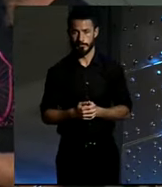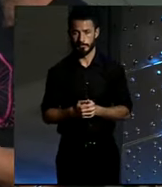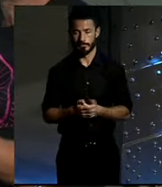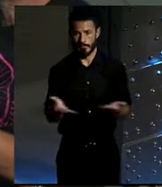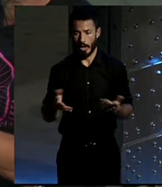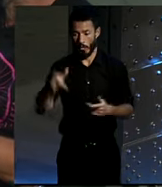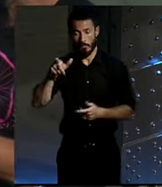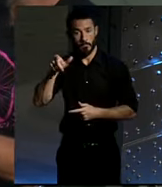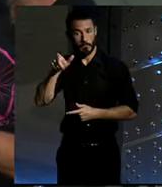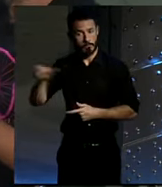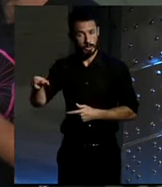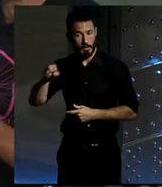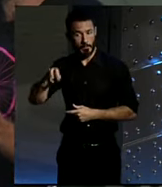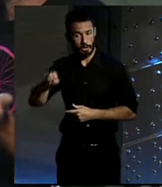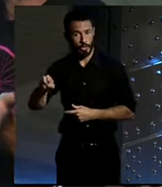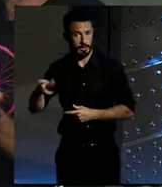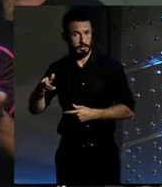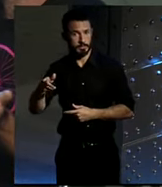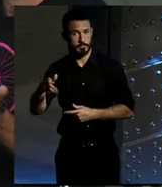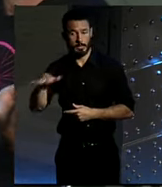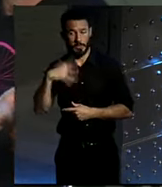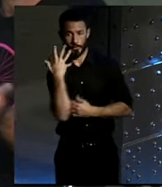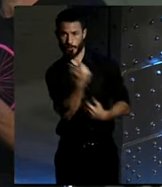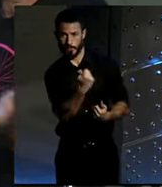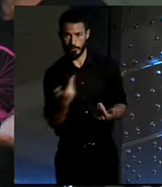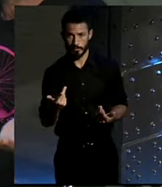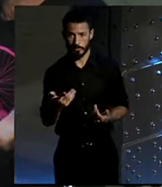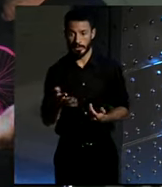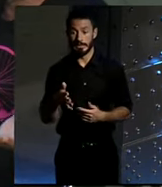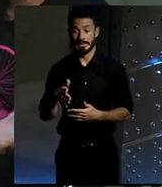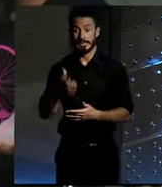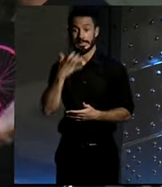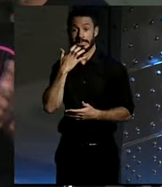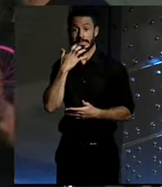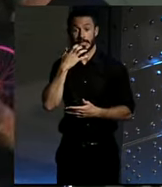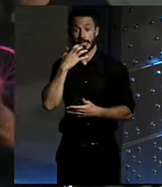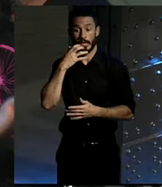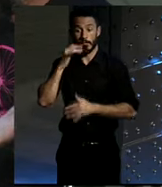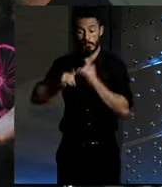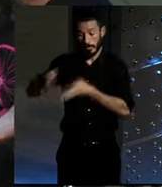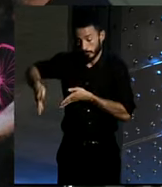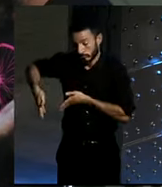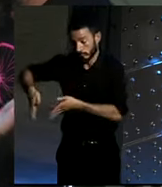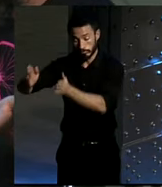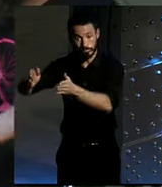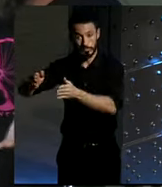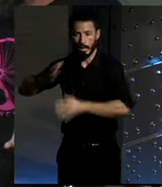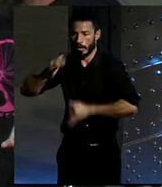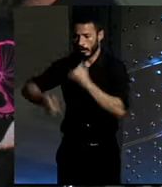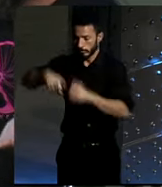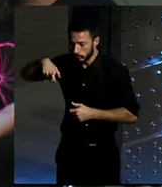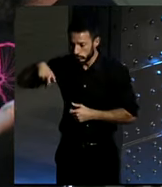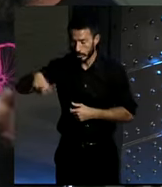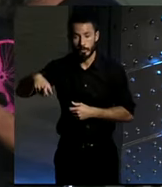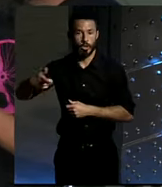sí. Sí, porque ir con bici por una acera donde está ocupado por las terrazas es